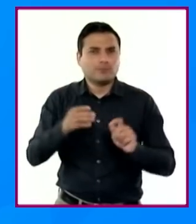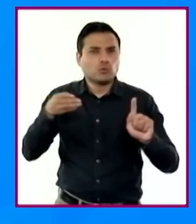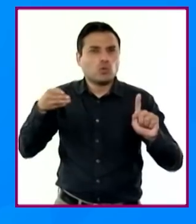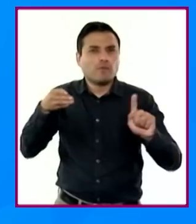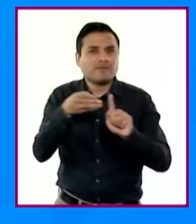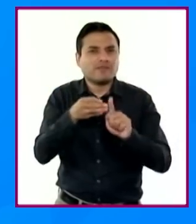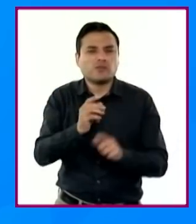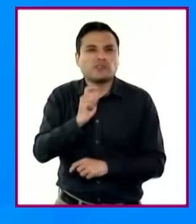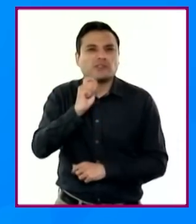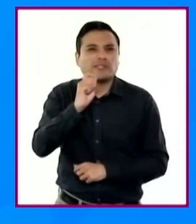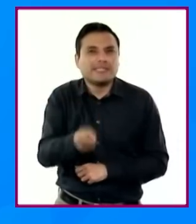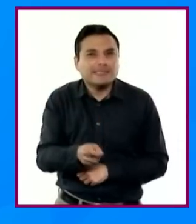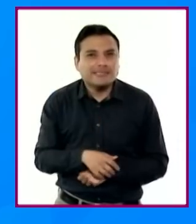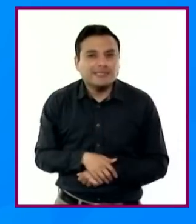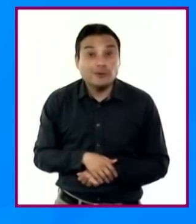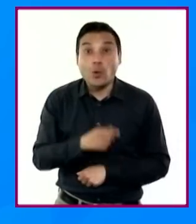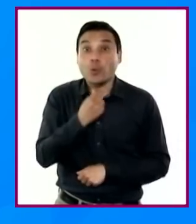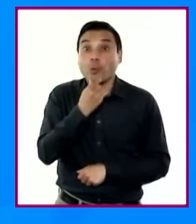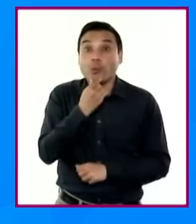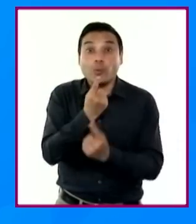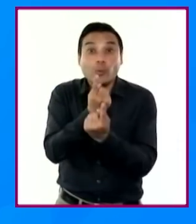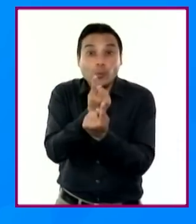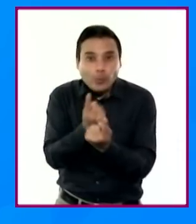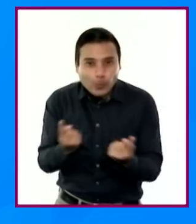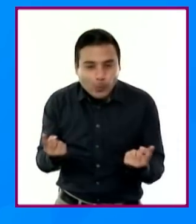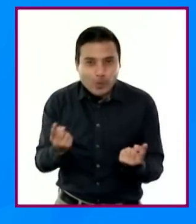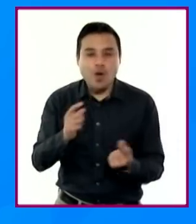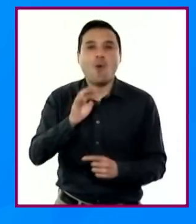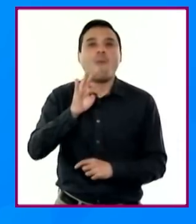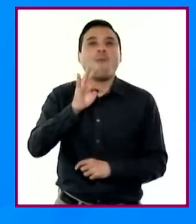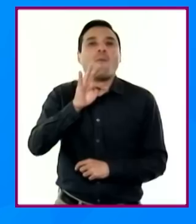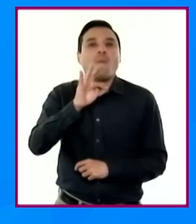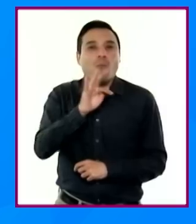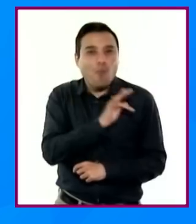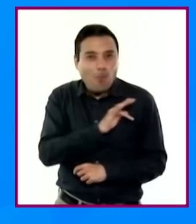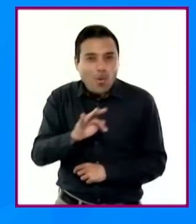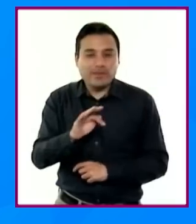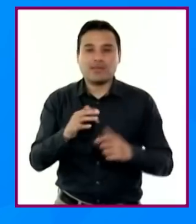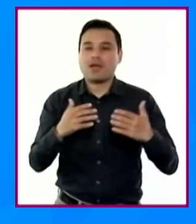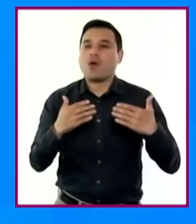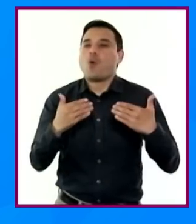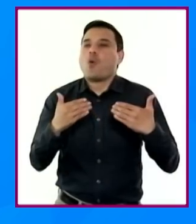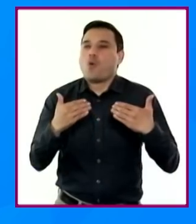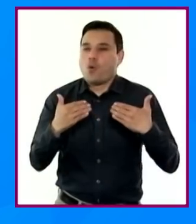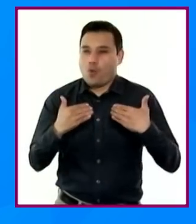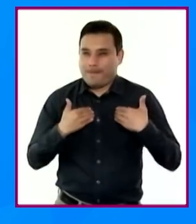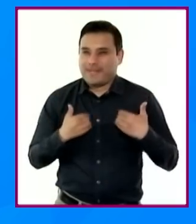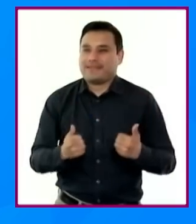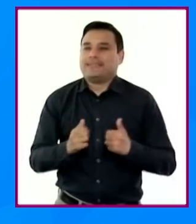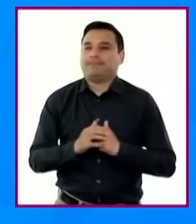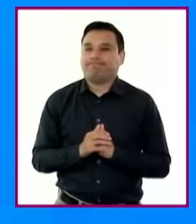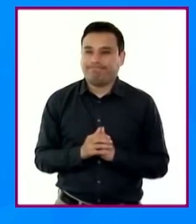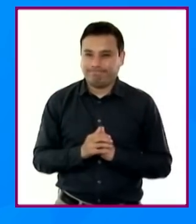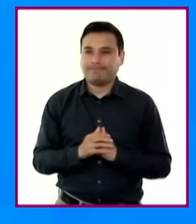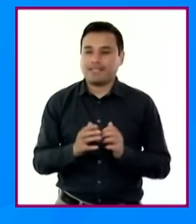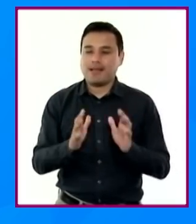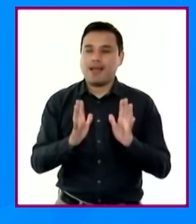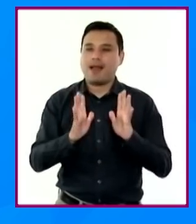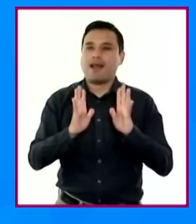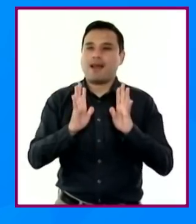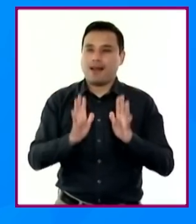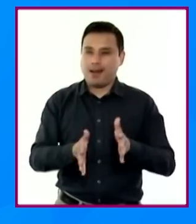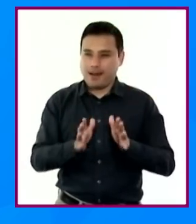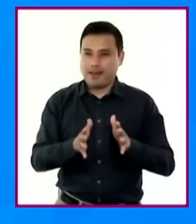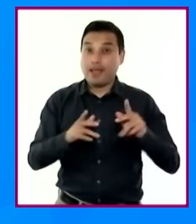paulatinamente, niñas y niños sean capaces de comprender la relación vital de interdependencia entre los seres